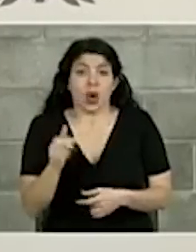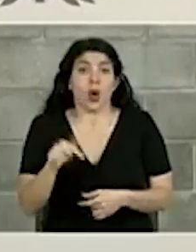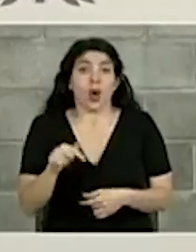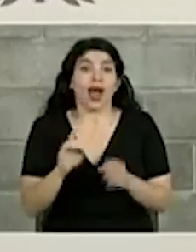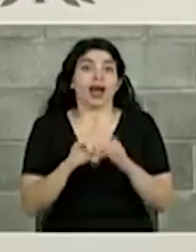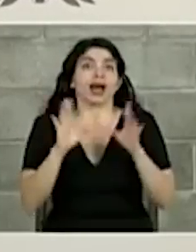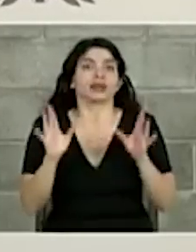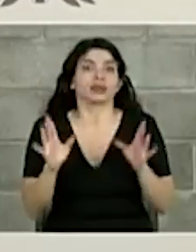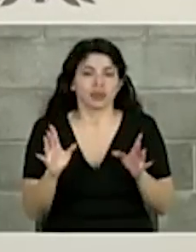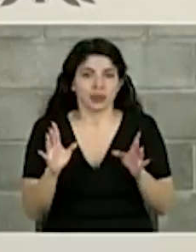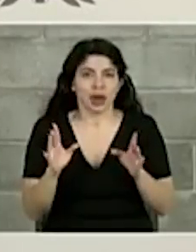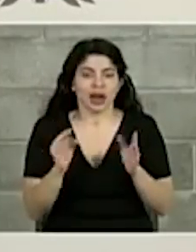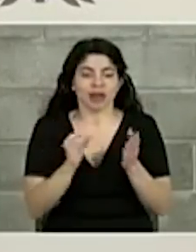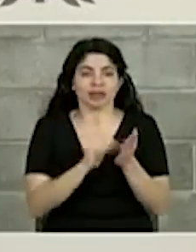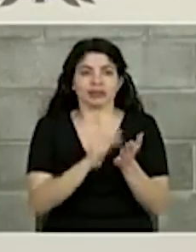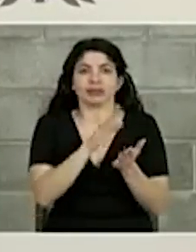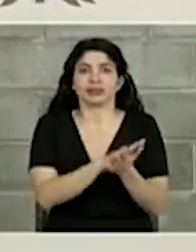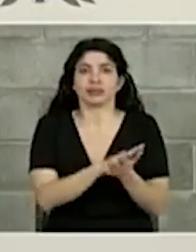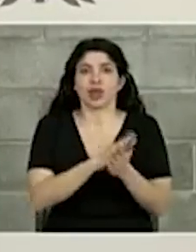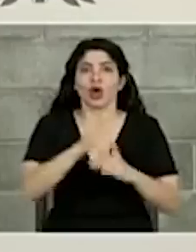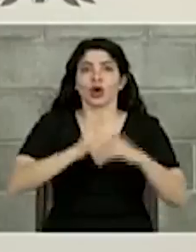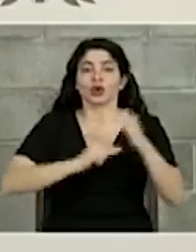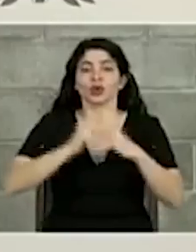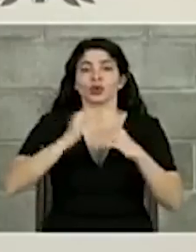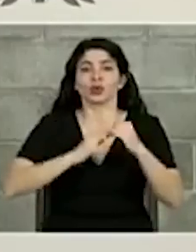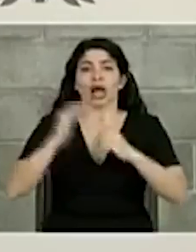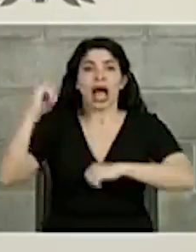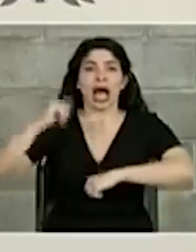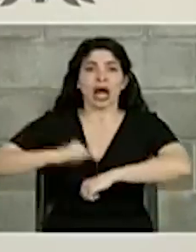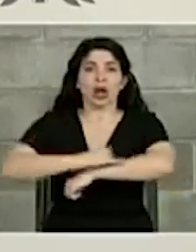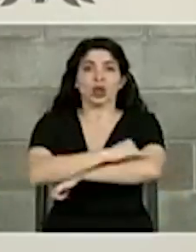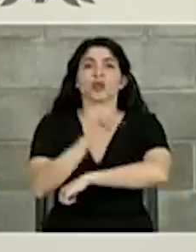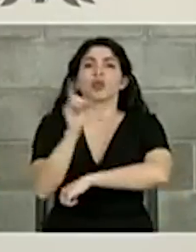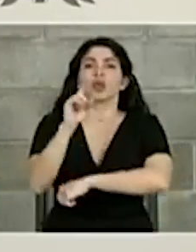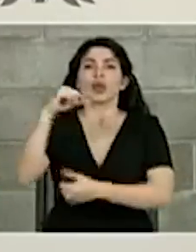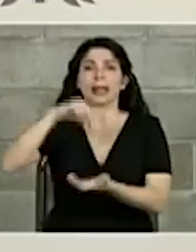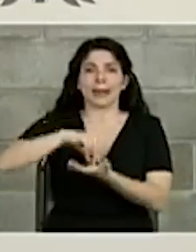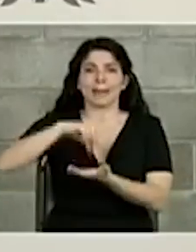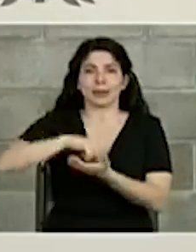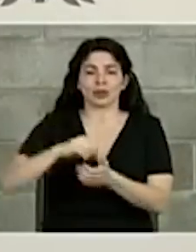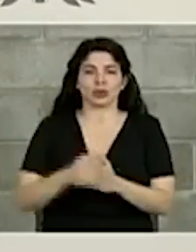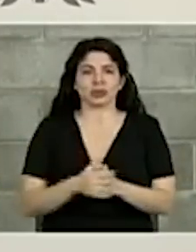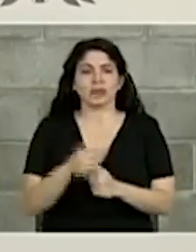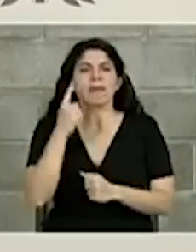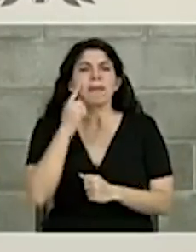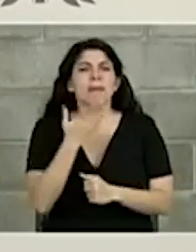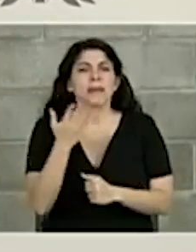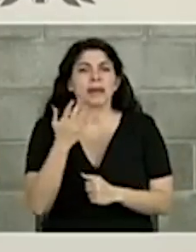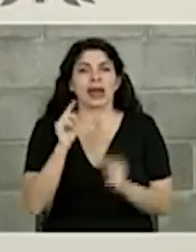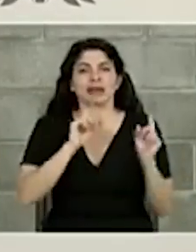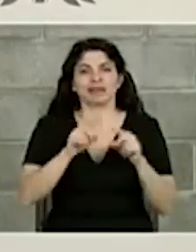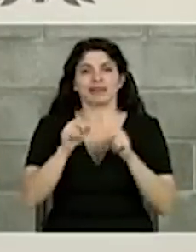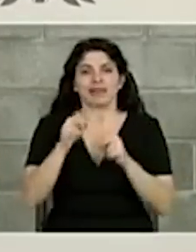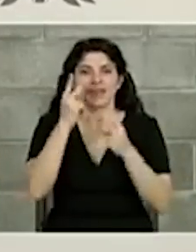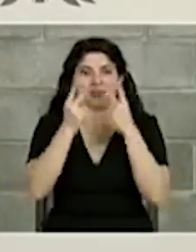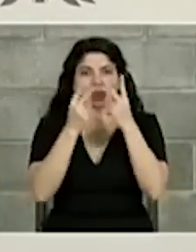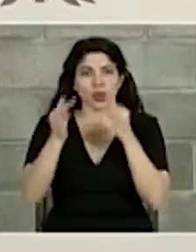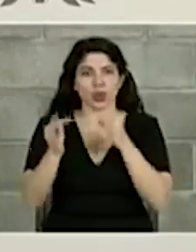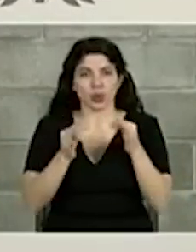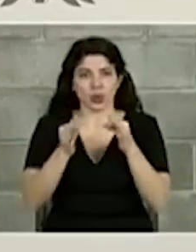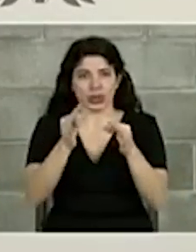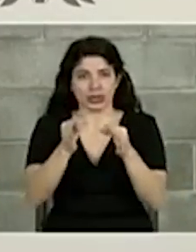casualmente se adjudica la construcción del aeródromo en Quepos para la visitación turística,